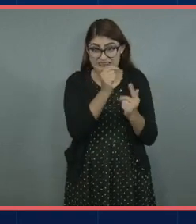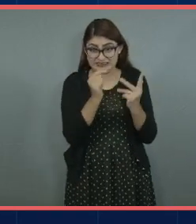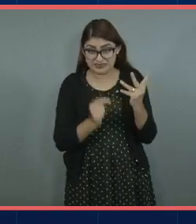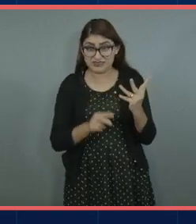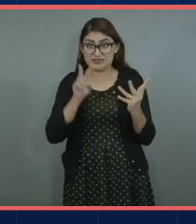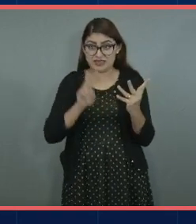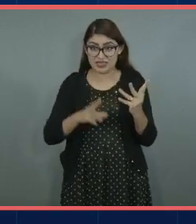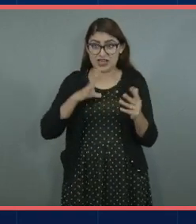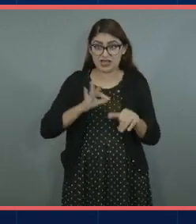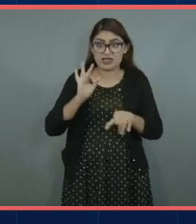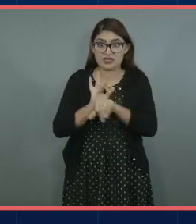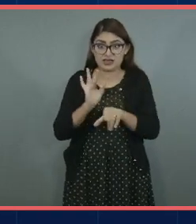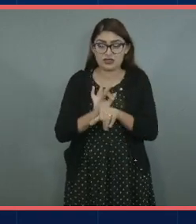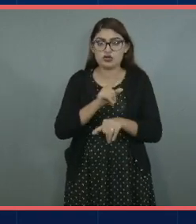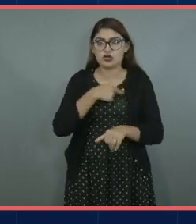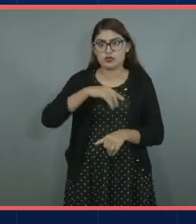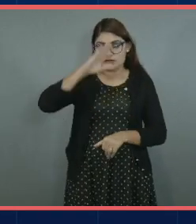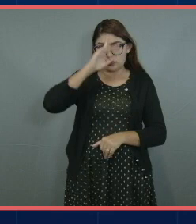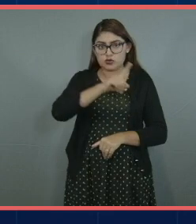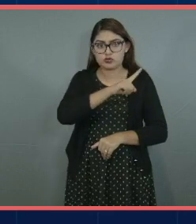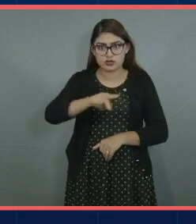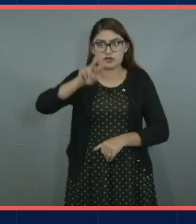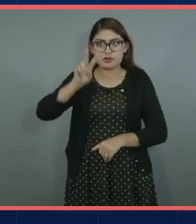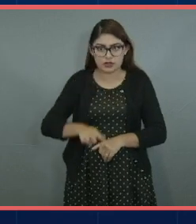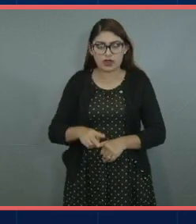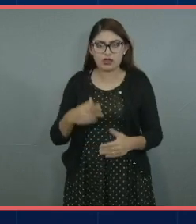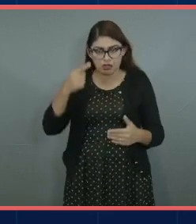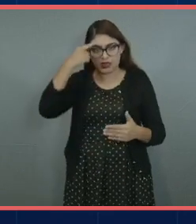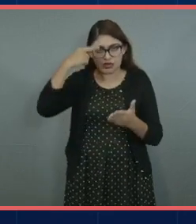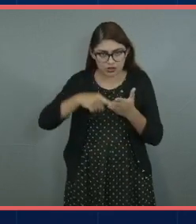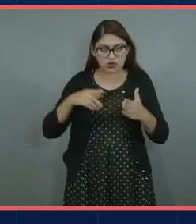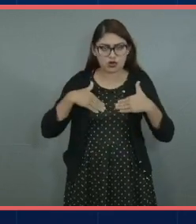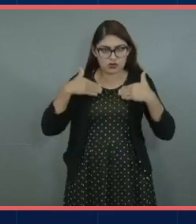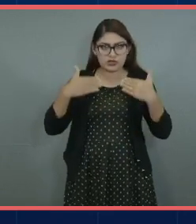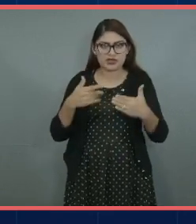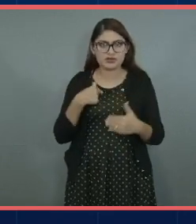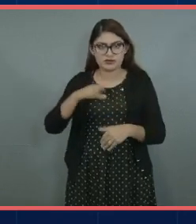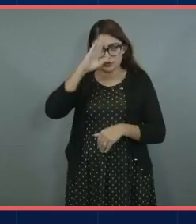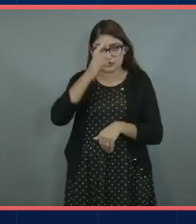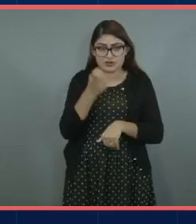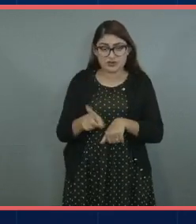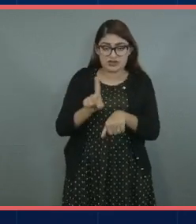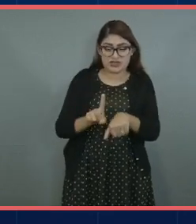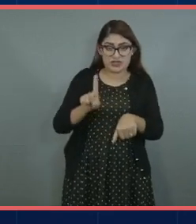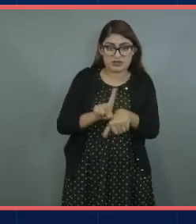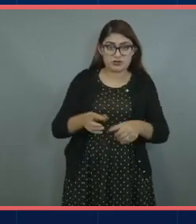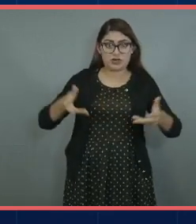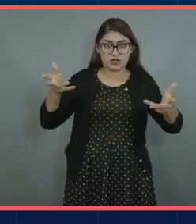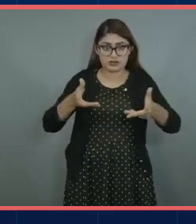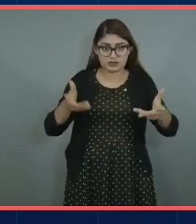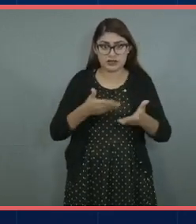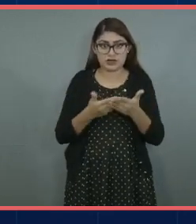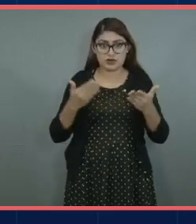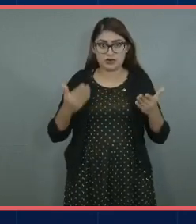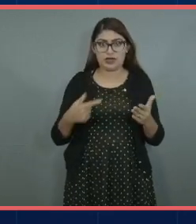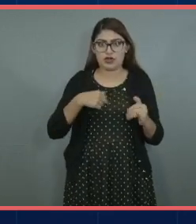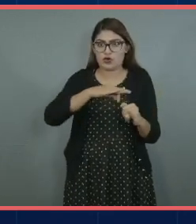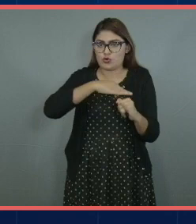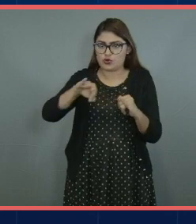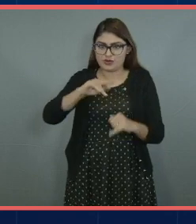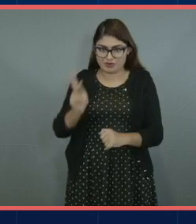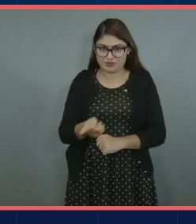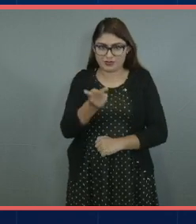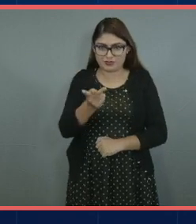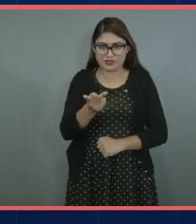ustedes se la han creído yo creo que es una de las cosas que hay que hacer todos los días y me da pie para pasar a la última pregunta